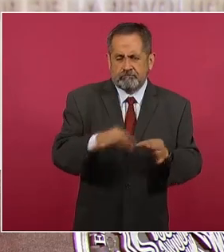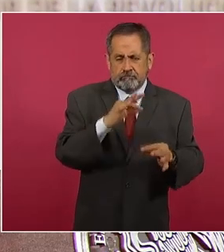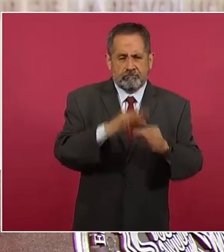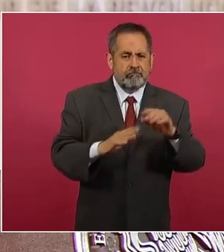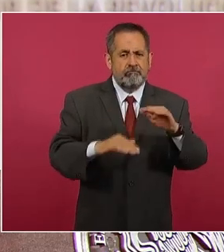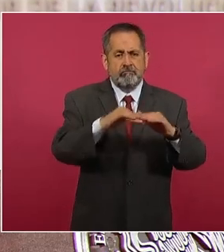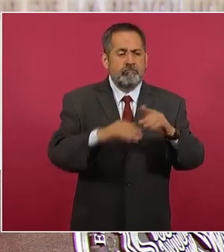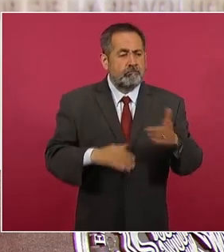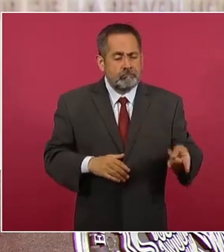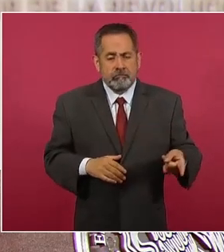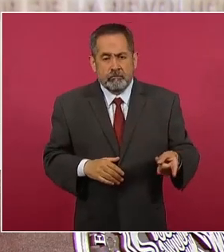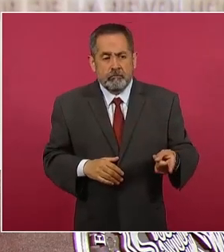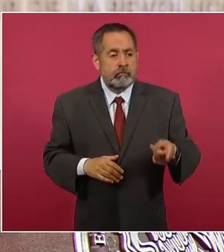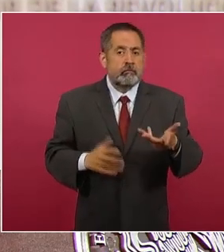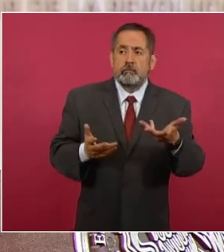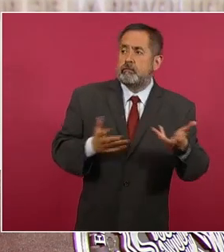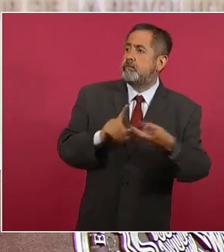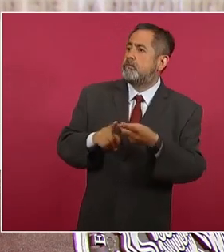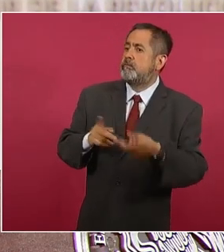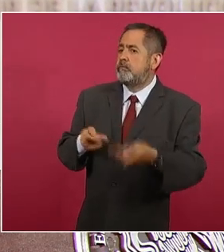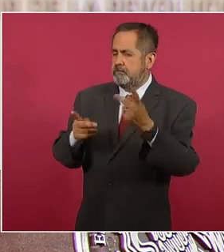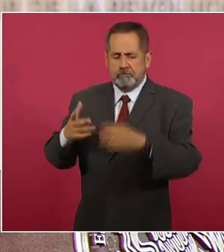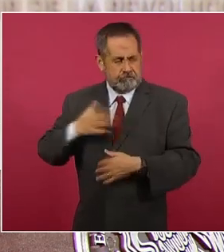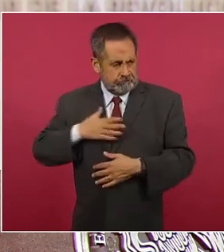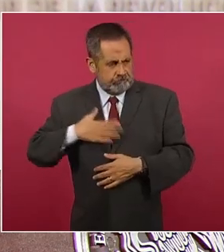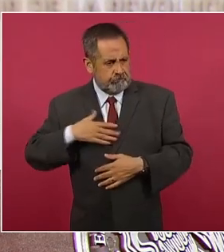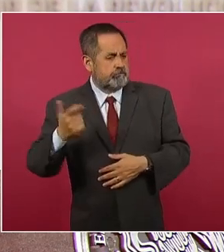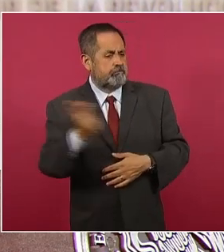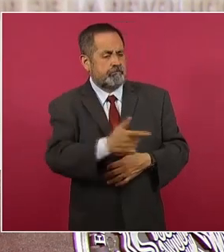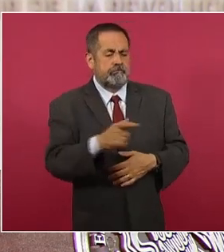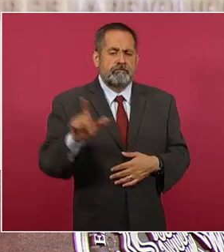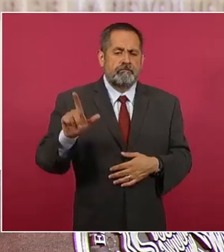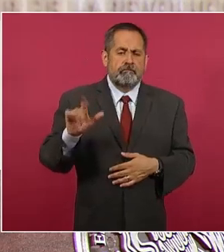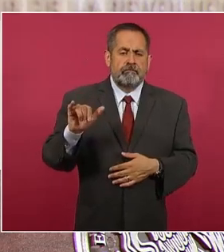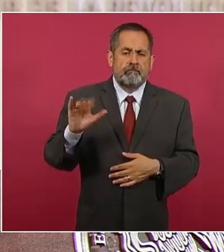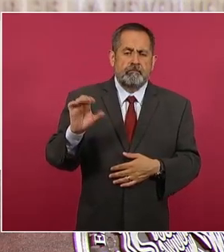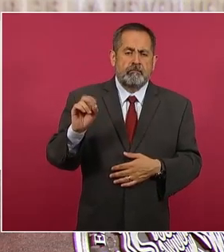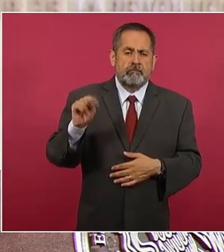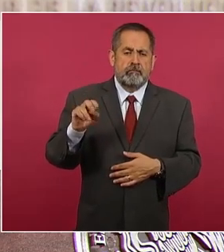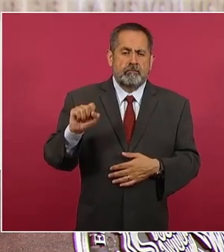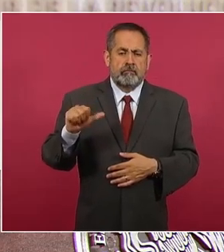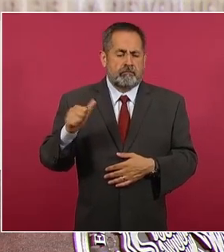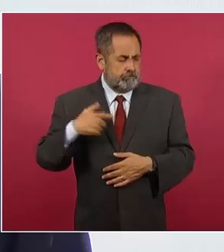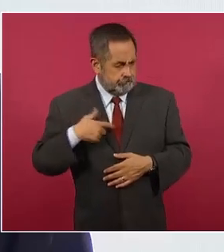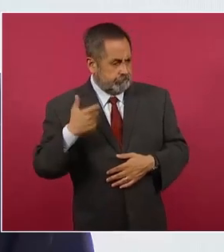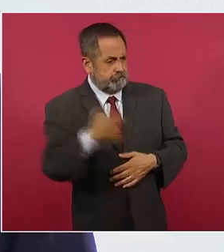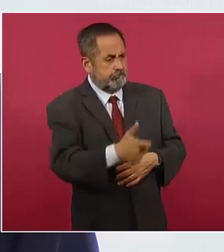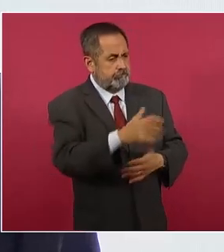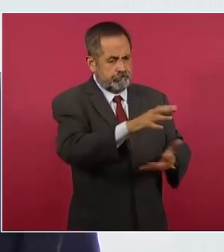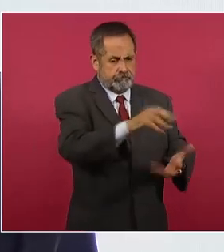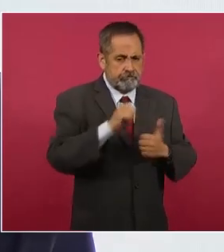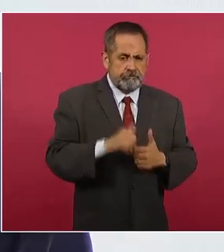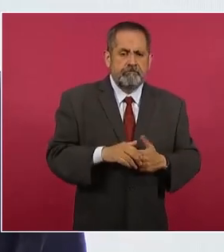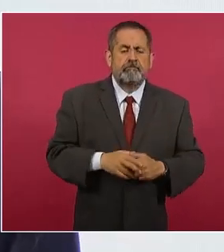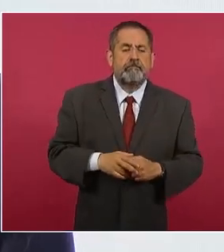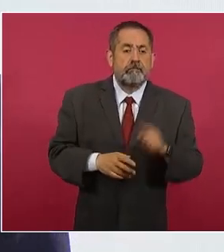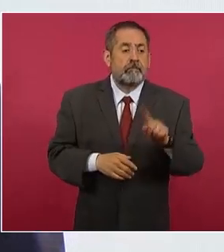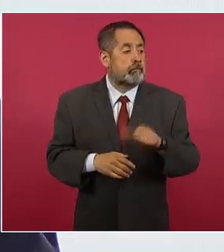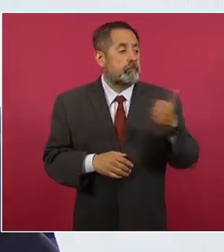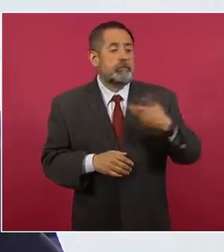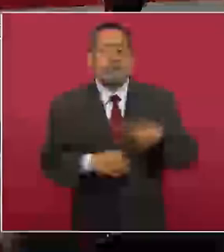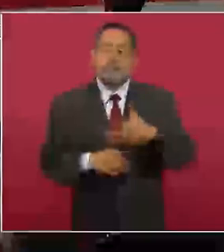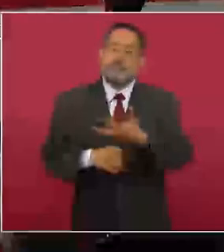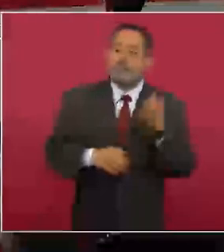falta de mercado suficiente o factores de acaparamiento de intermediarios.